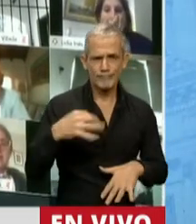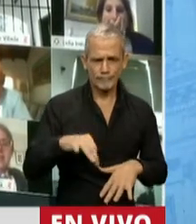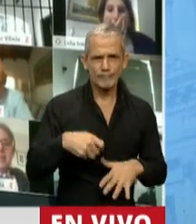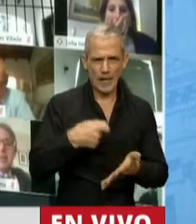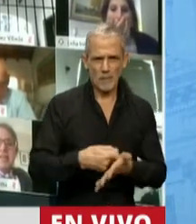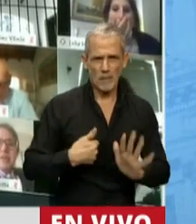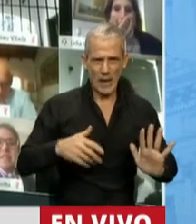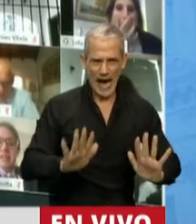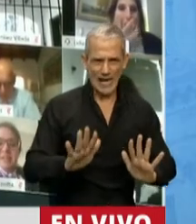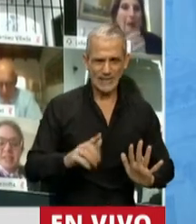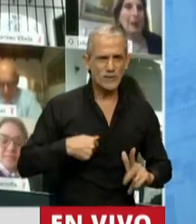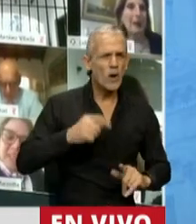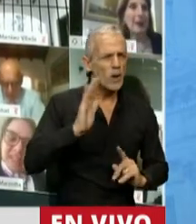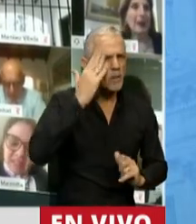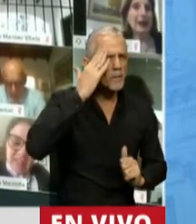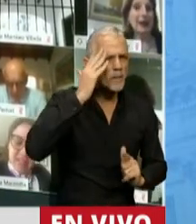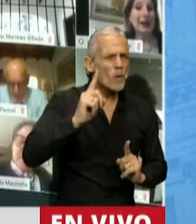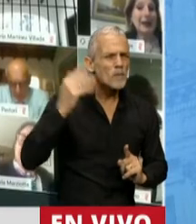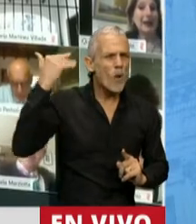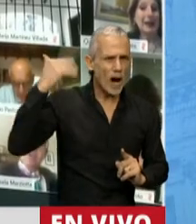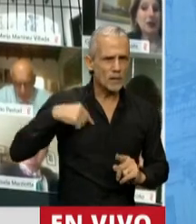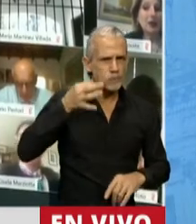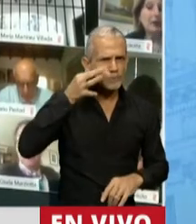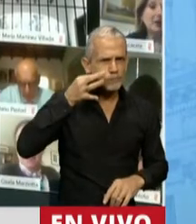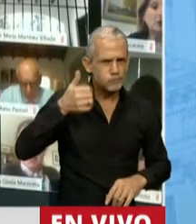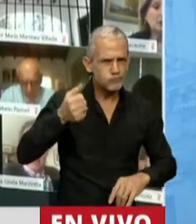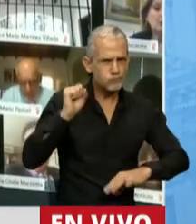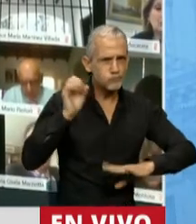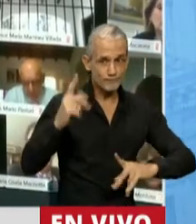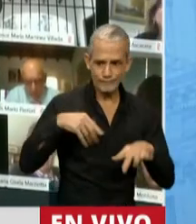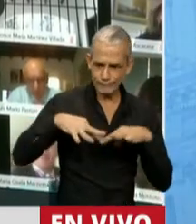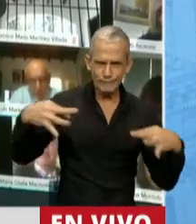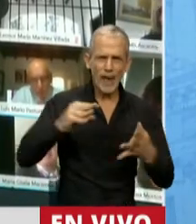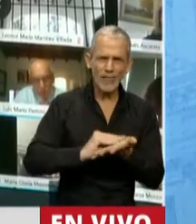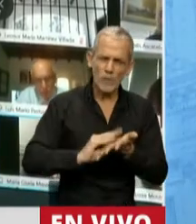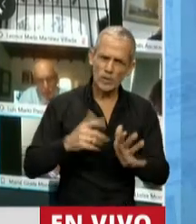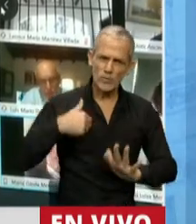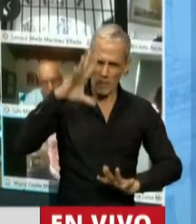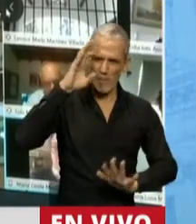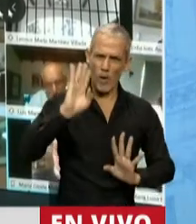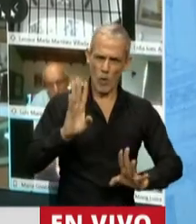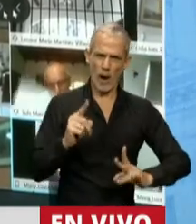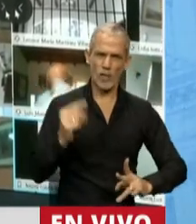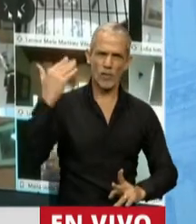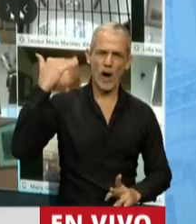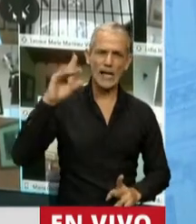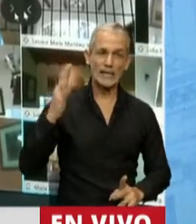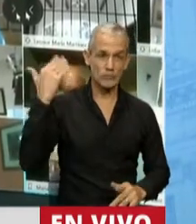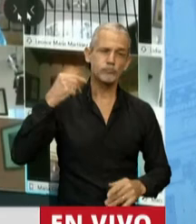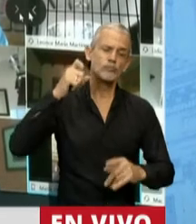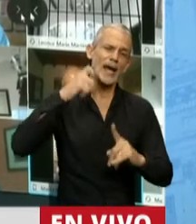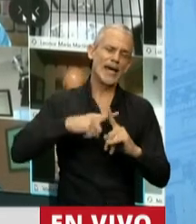lo hago desde la memoria que tengo de haber estado otras veces en esta Cámara. La verdad, Presidente, yo fui